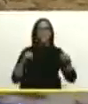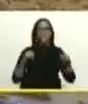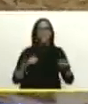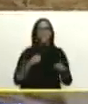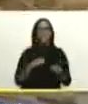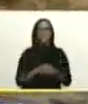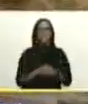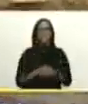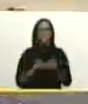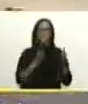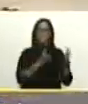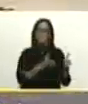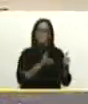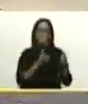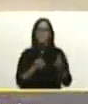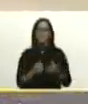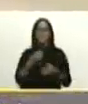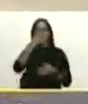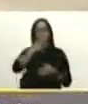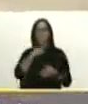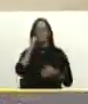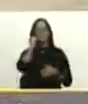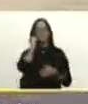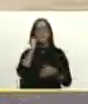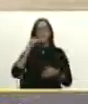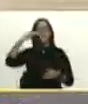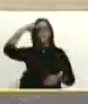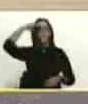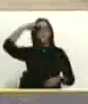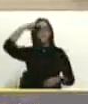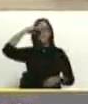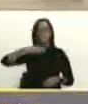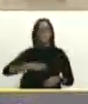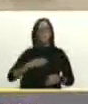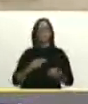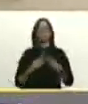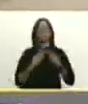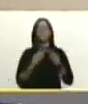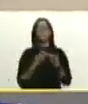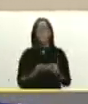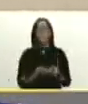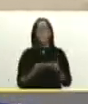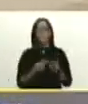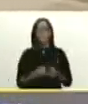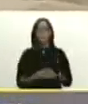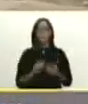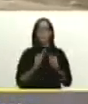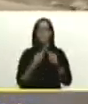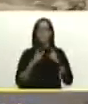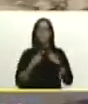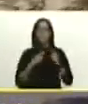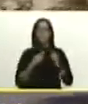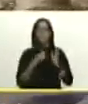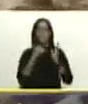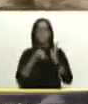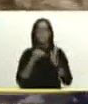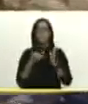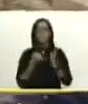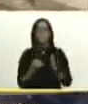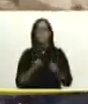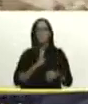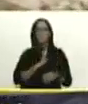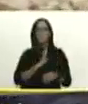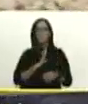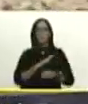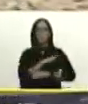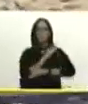izquierda, se encuentran los hombres y mujeres, soldados, voluntarios, de las distintas organizaciones que son parte de esta fuerza